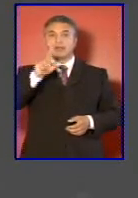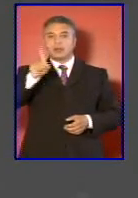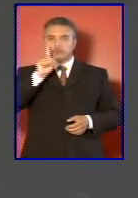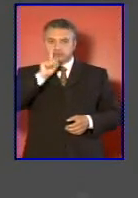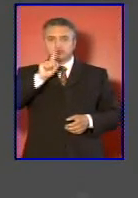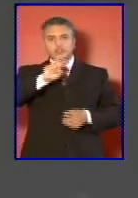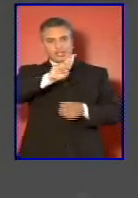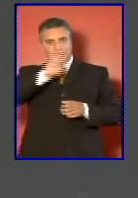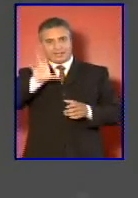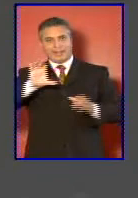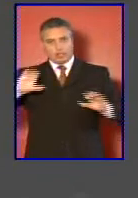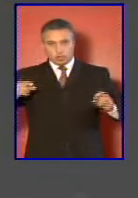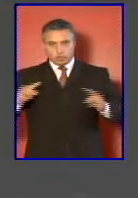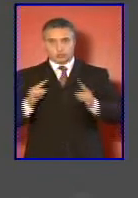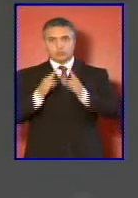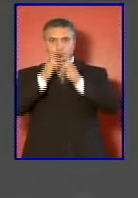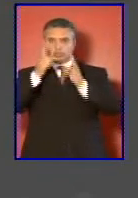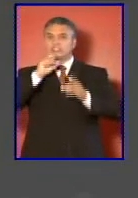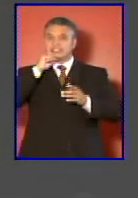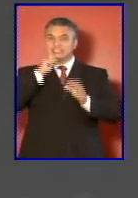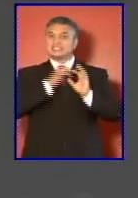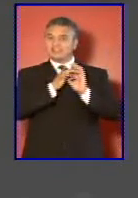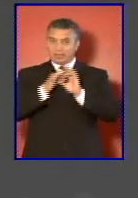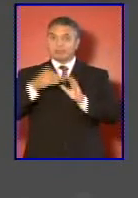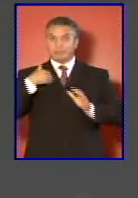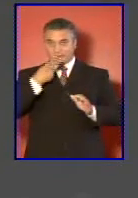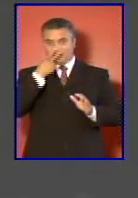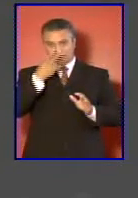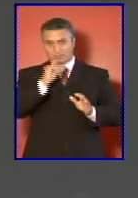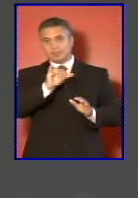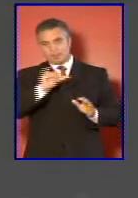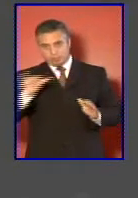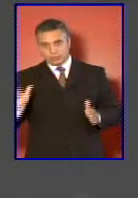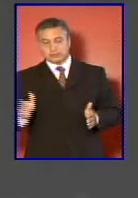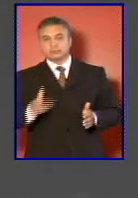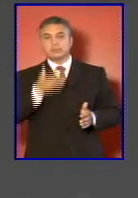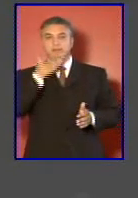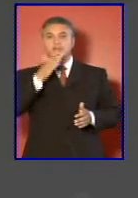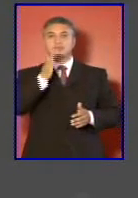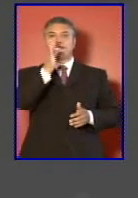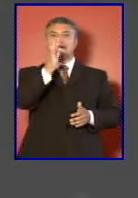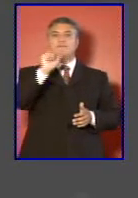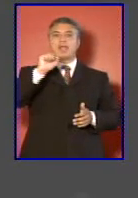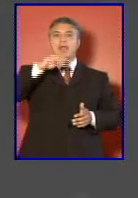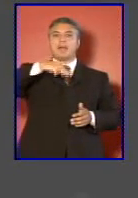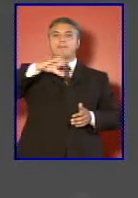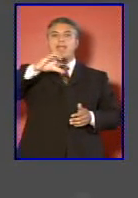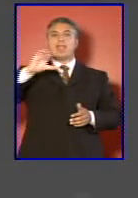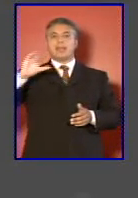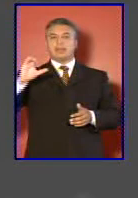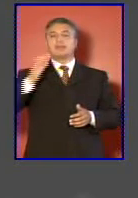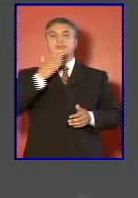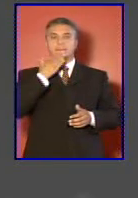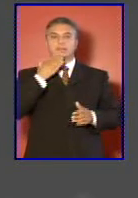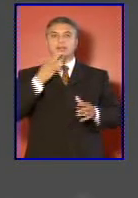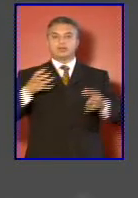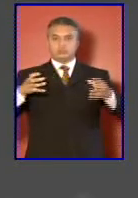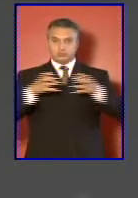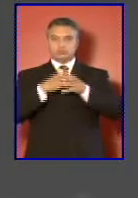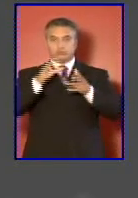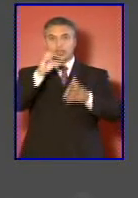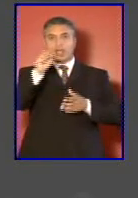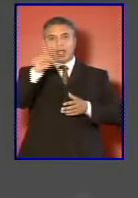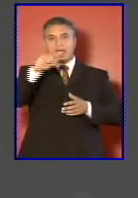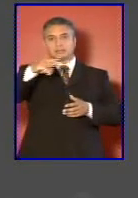reconstrucción significativo como lo veremos más adelante y FAMAE en conjunto con ASMAR serán